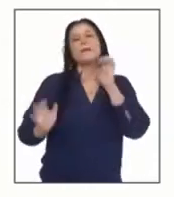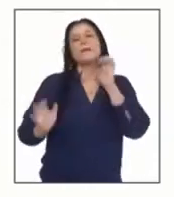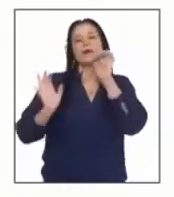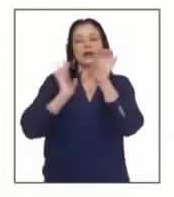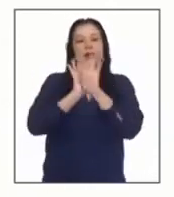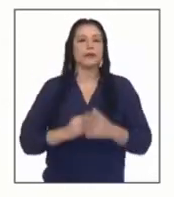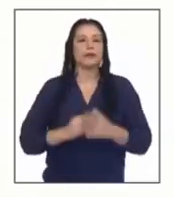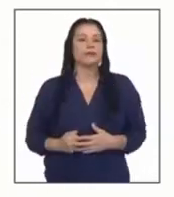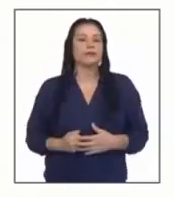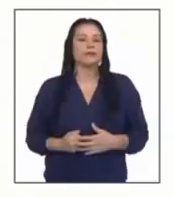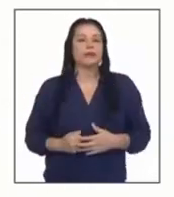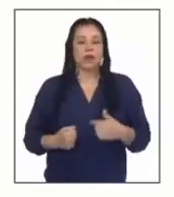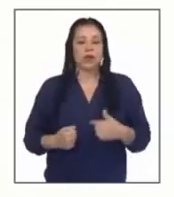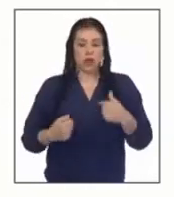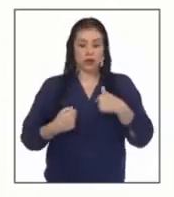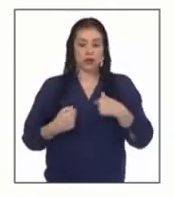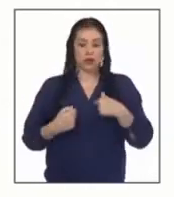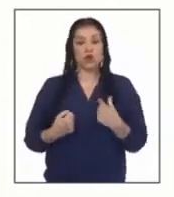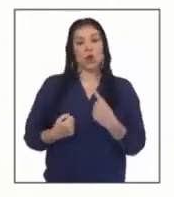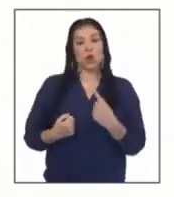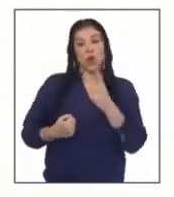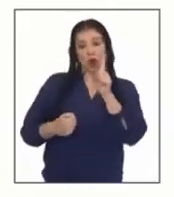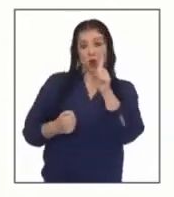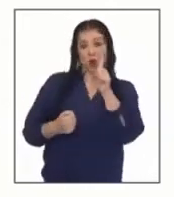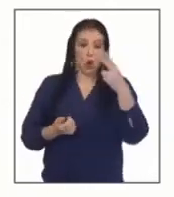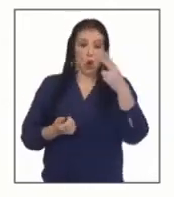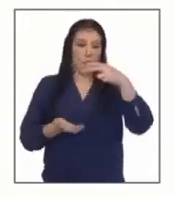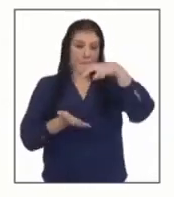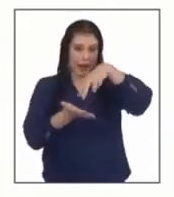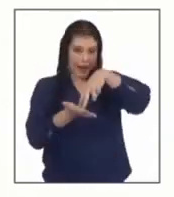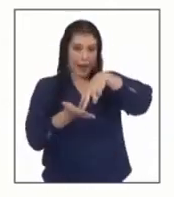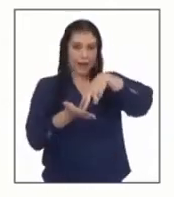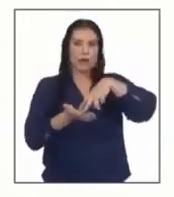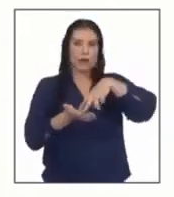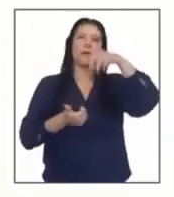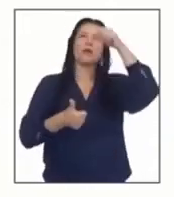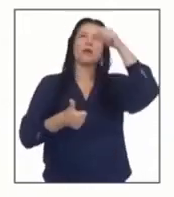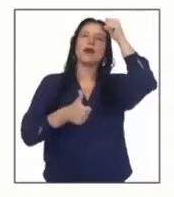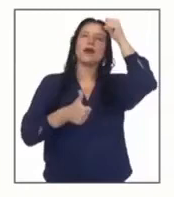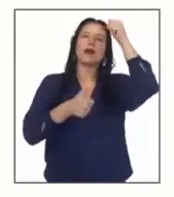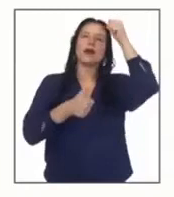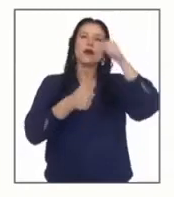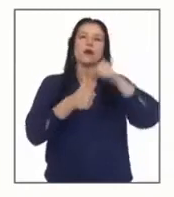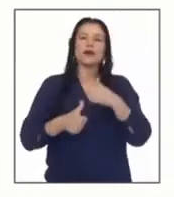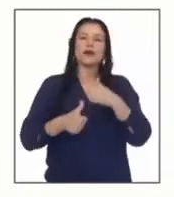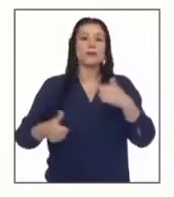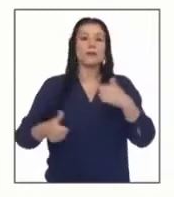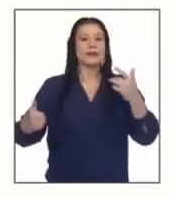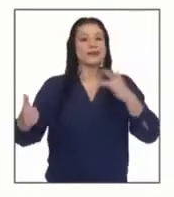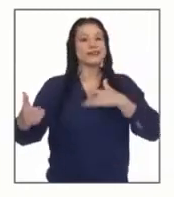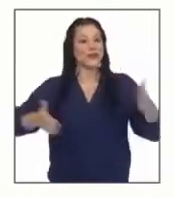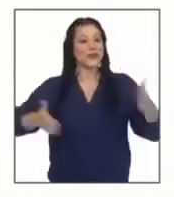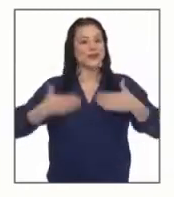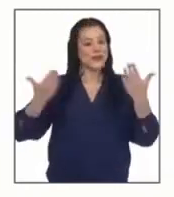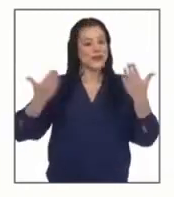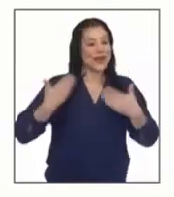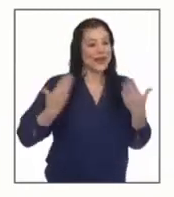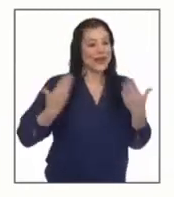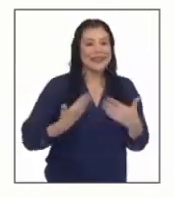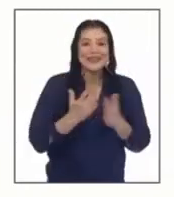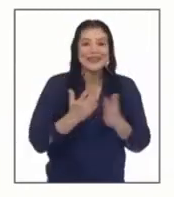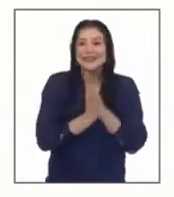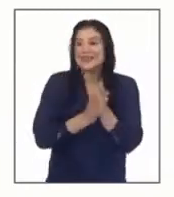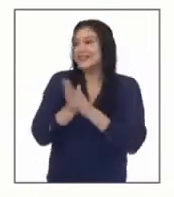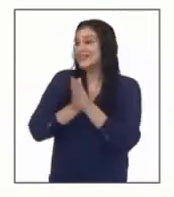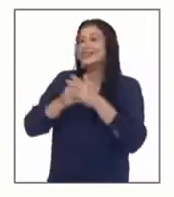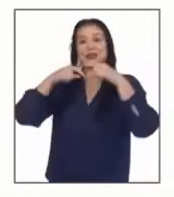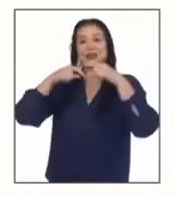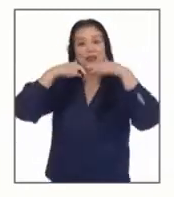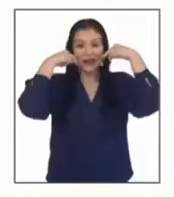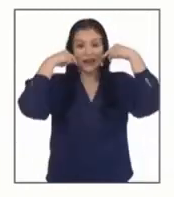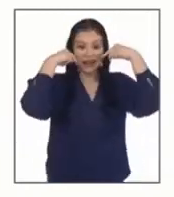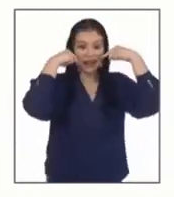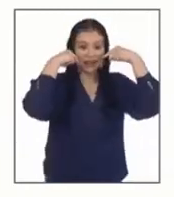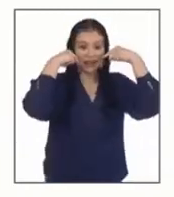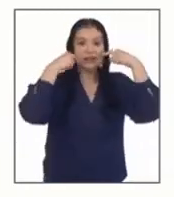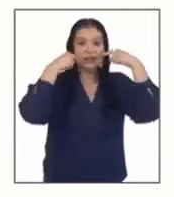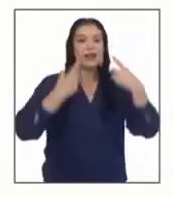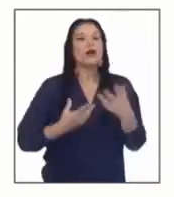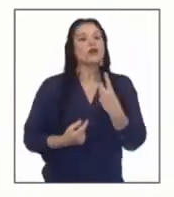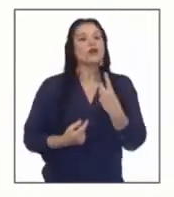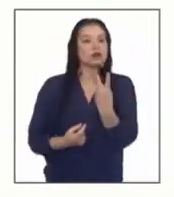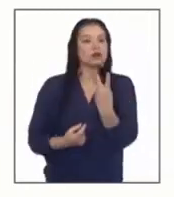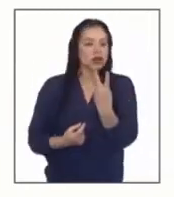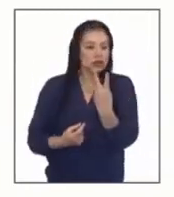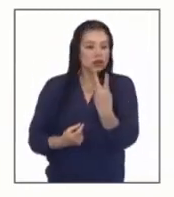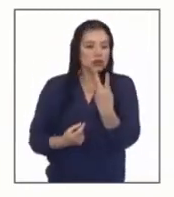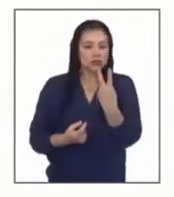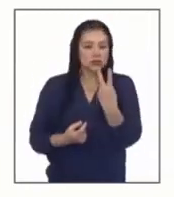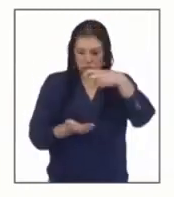5 5 posición 1 o de pie voy a recordar cuando estoy feliz cuando estoy feliz alegre sonriendo cuando estoy en posición